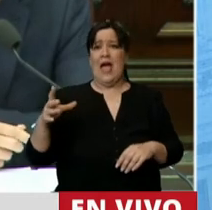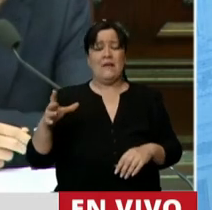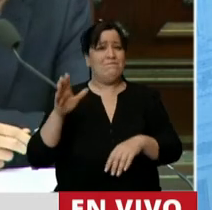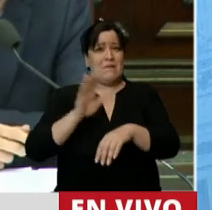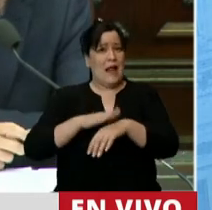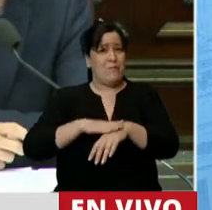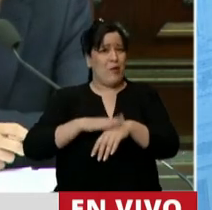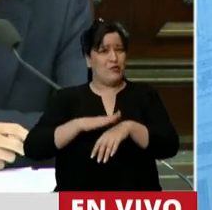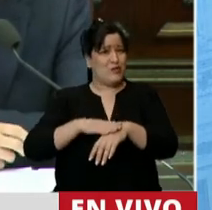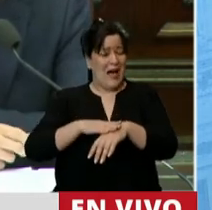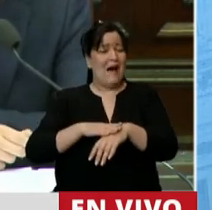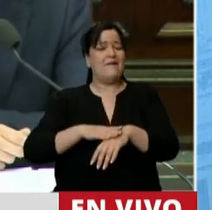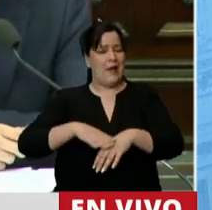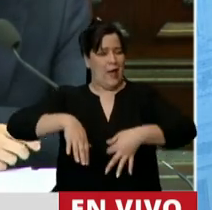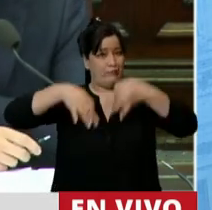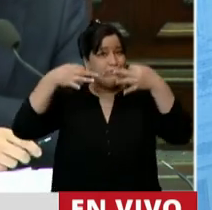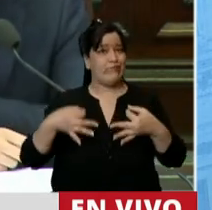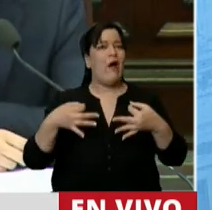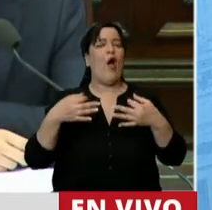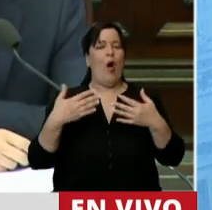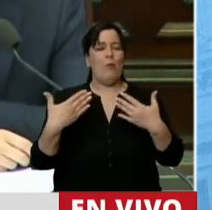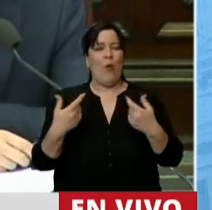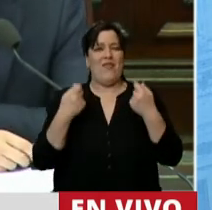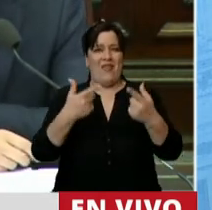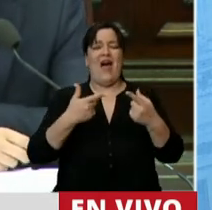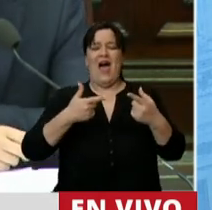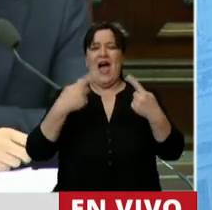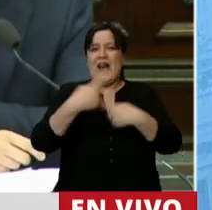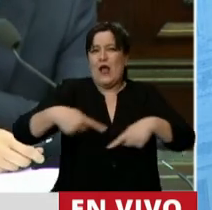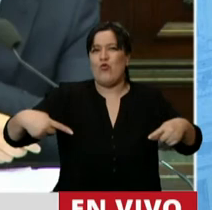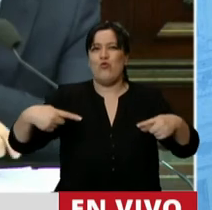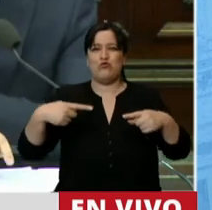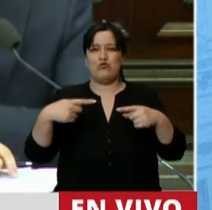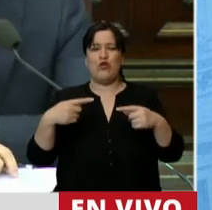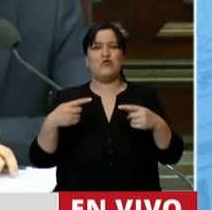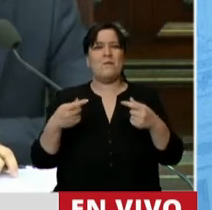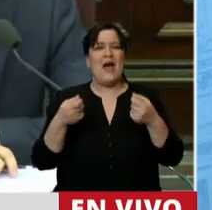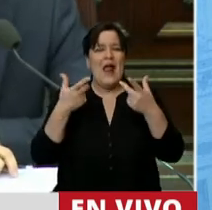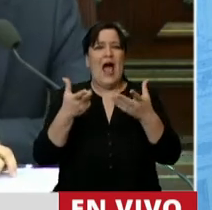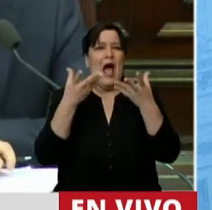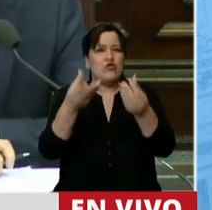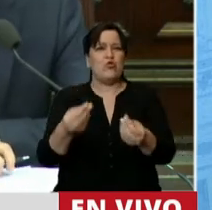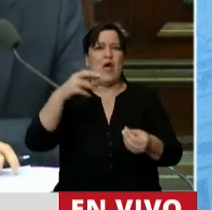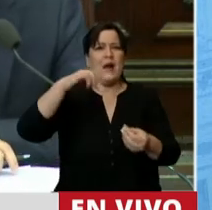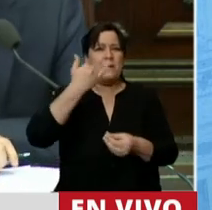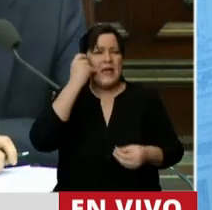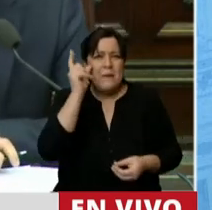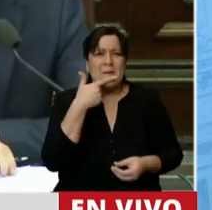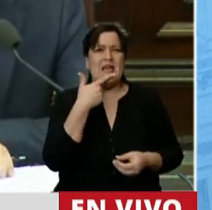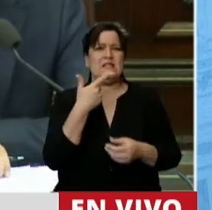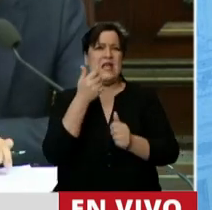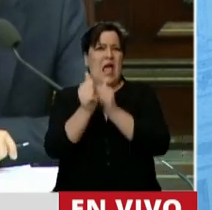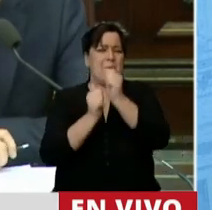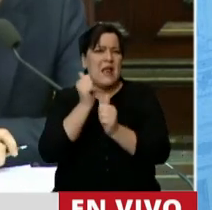hoy tendríamos más recursos para tener más ATP, más recursos para ayudar a más pymes y a más empresas. Muchas